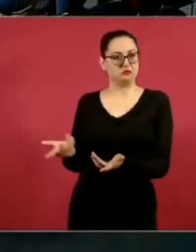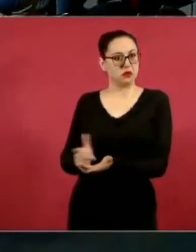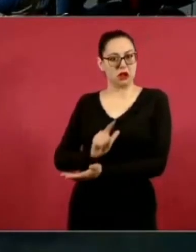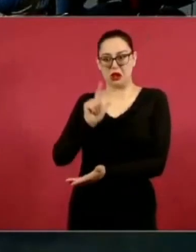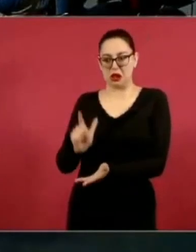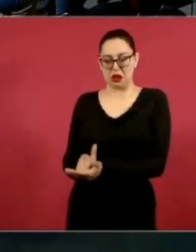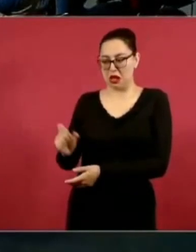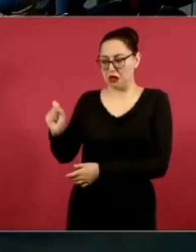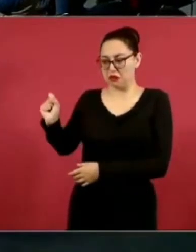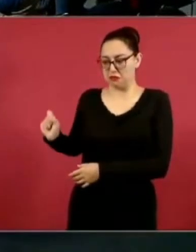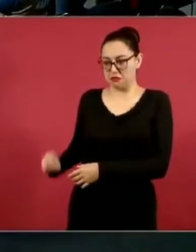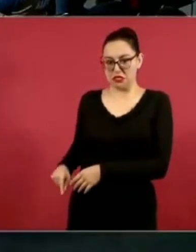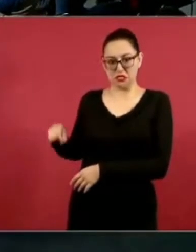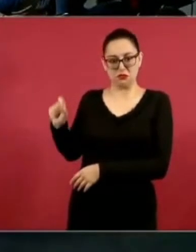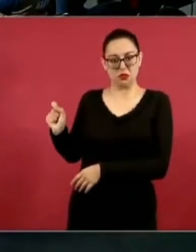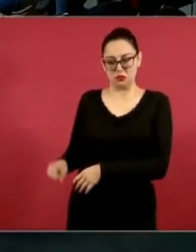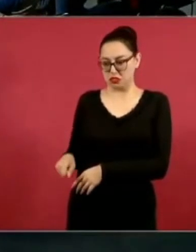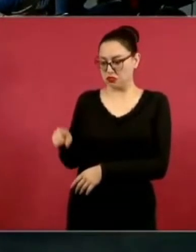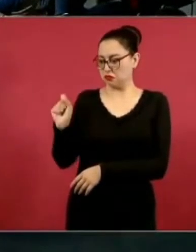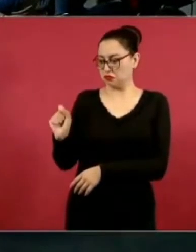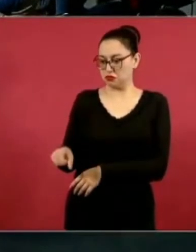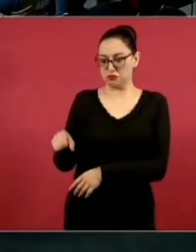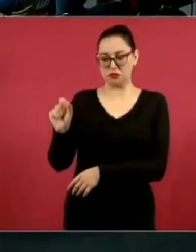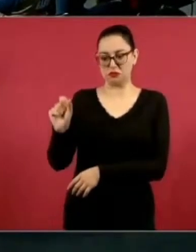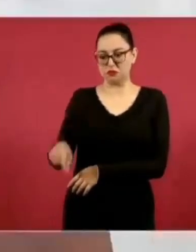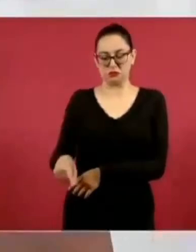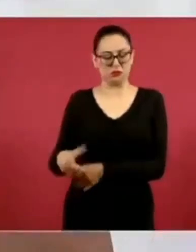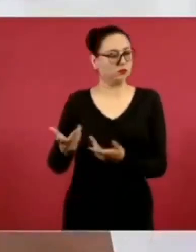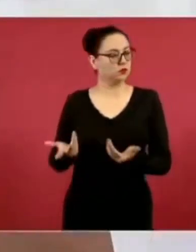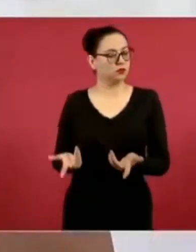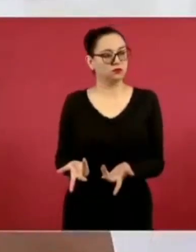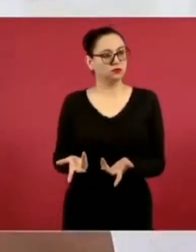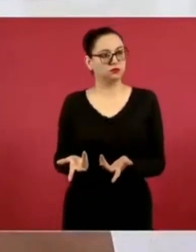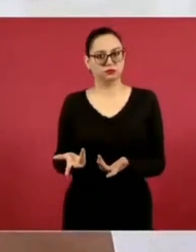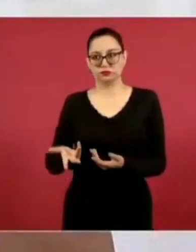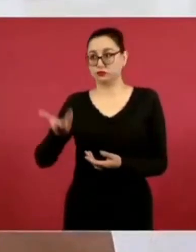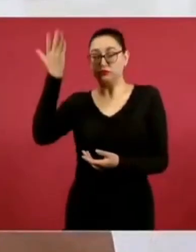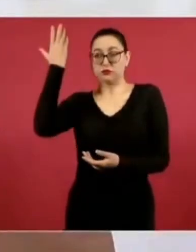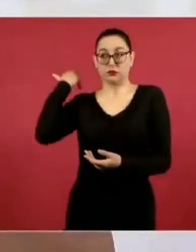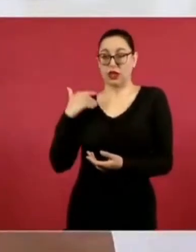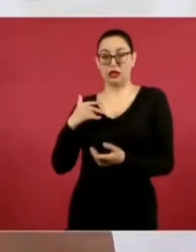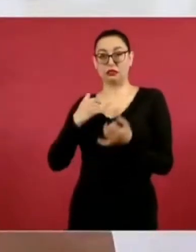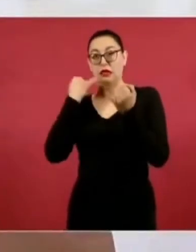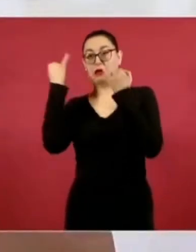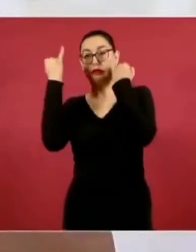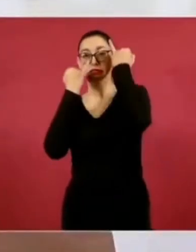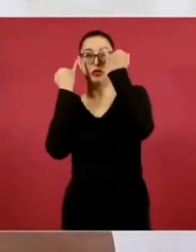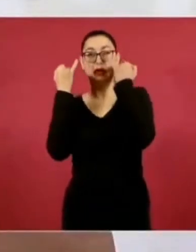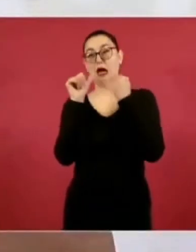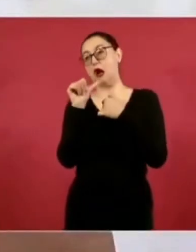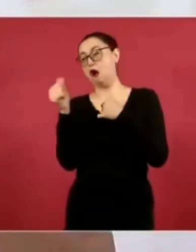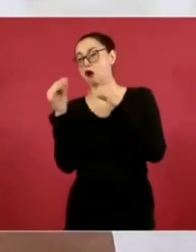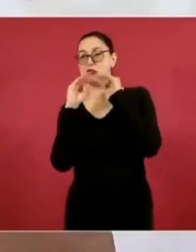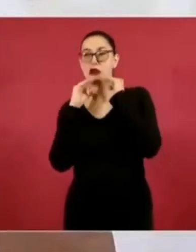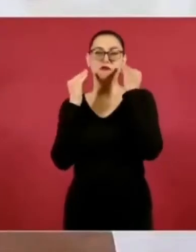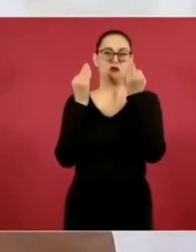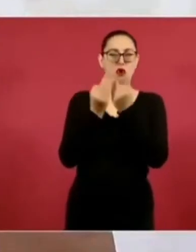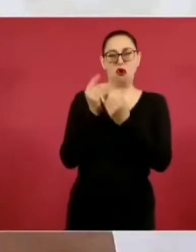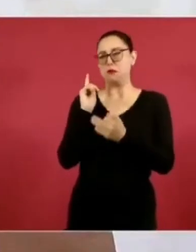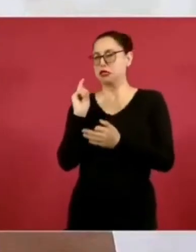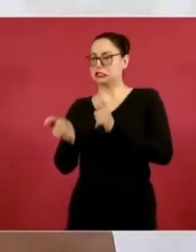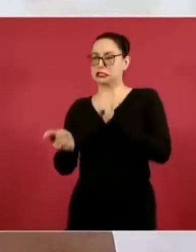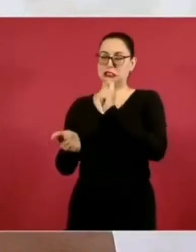y legal para la distribución de los diputados plurinominales.